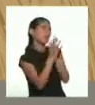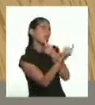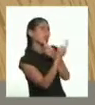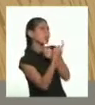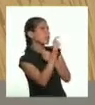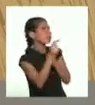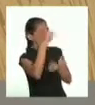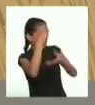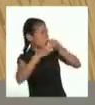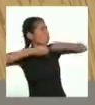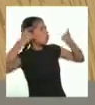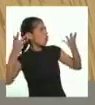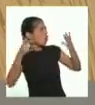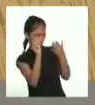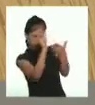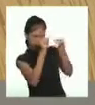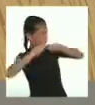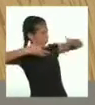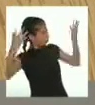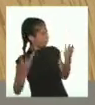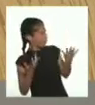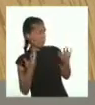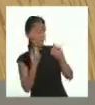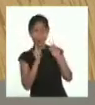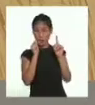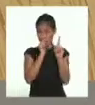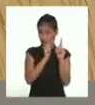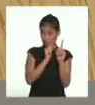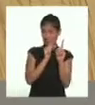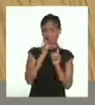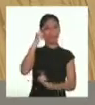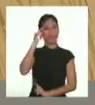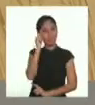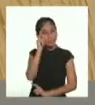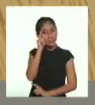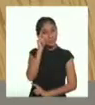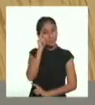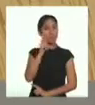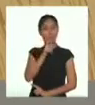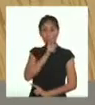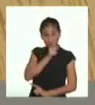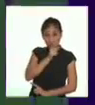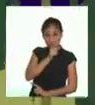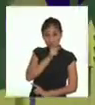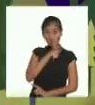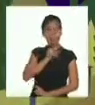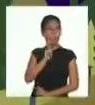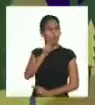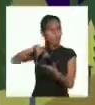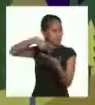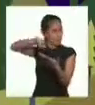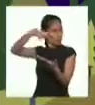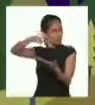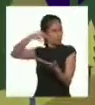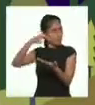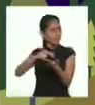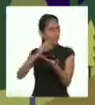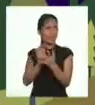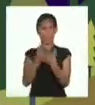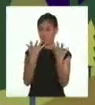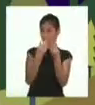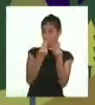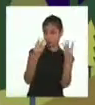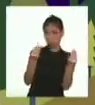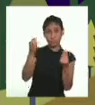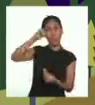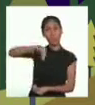conocer de dónde le había venido el arte. Pero como la mujer nada decía, en una fiesta en la que